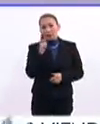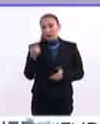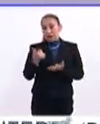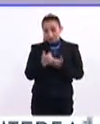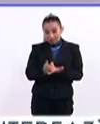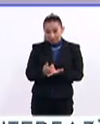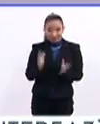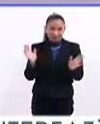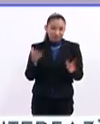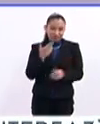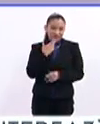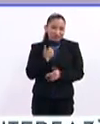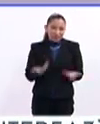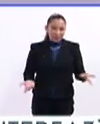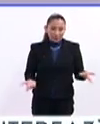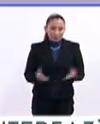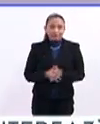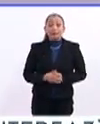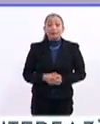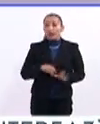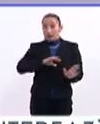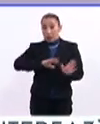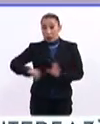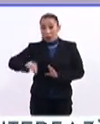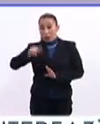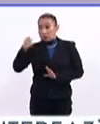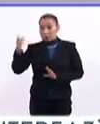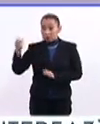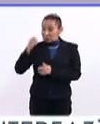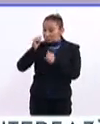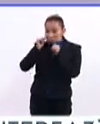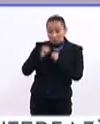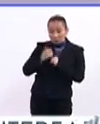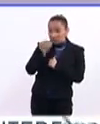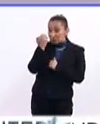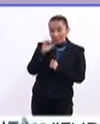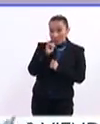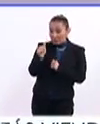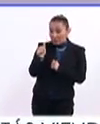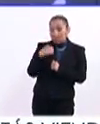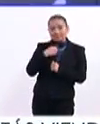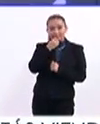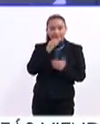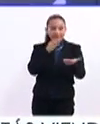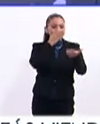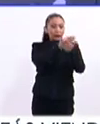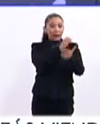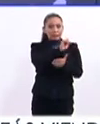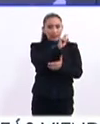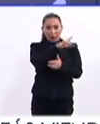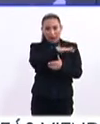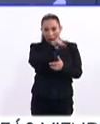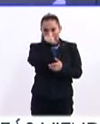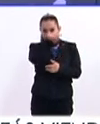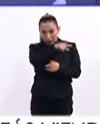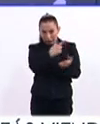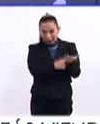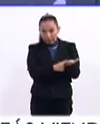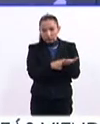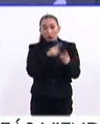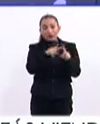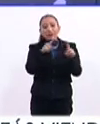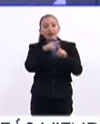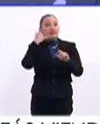que ayudar, no ayuda, ¿no? La siguiente instancia sería la Secretaría de Educación Pública pone a disposición de todos los papás